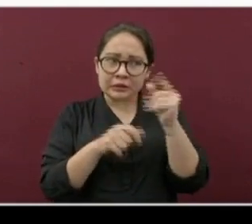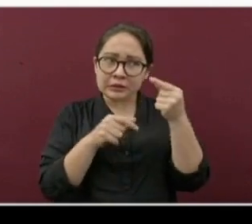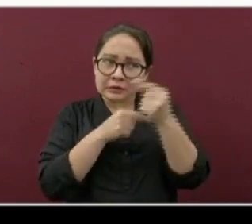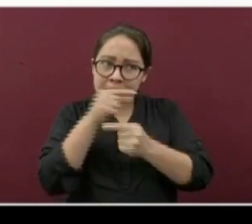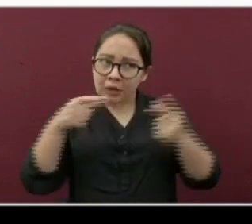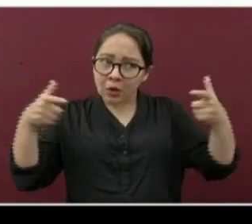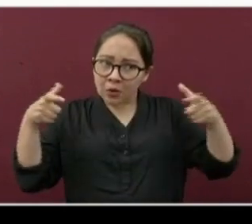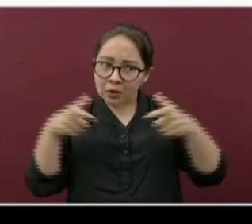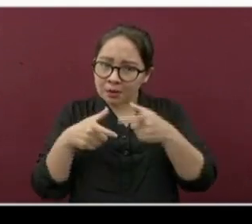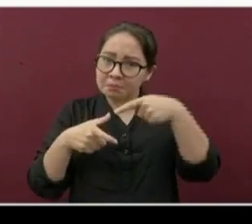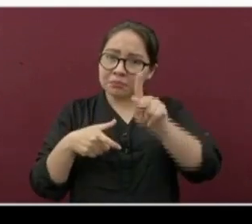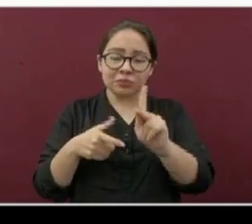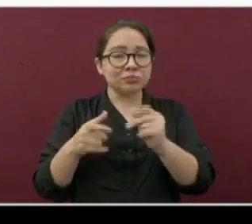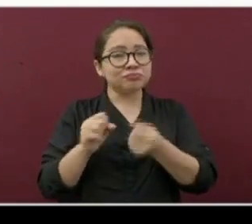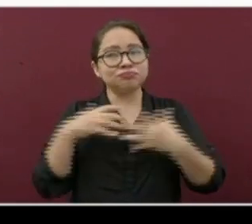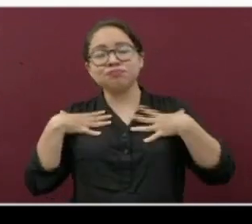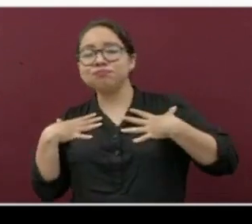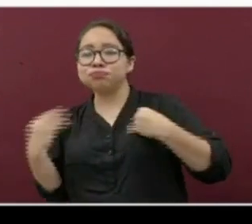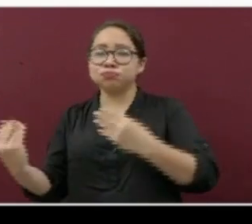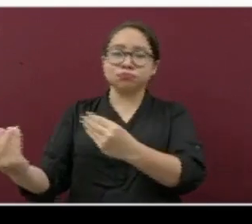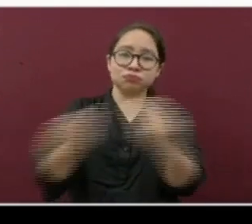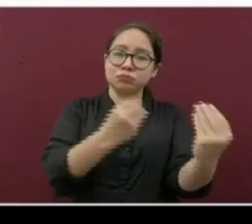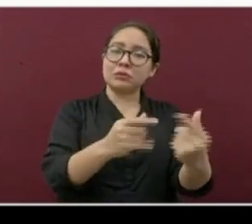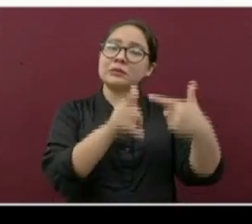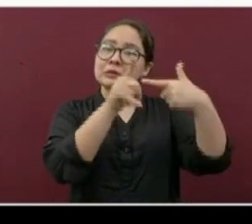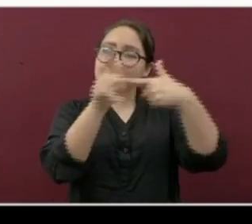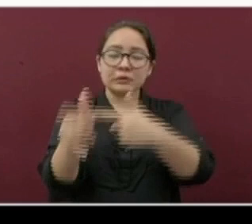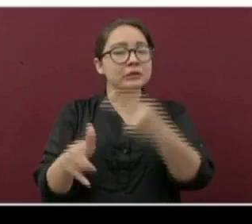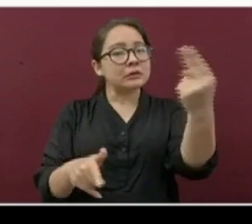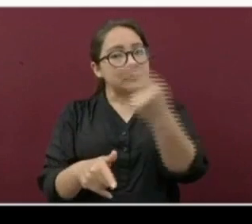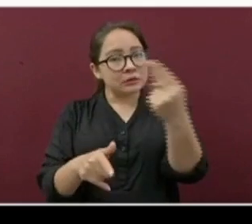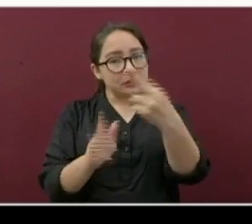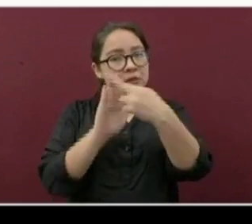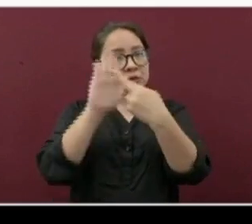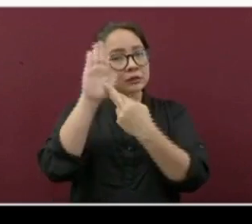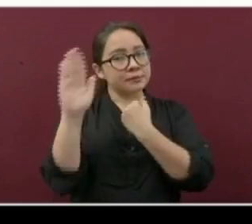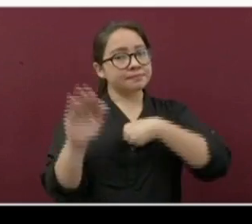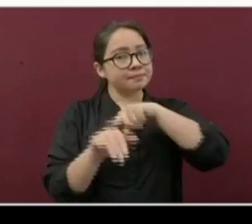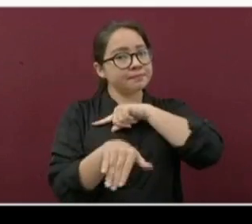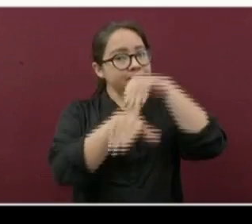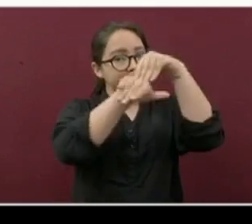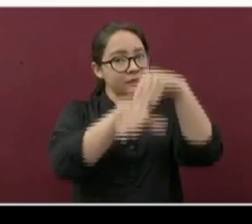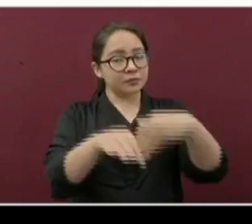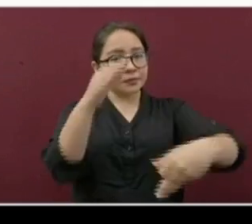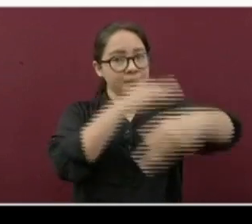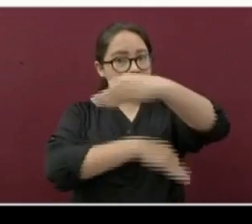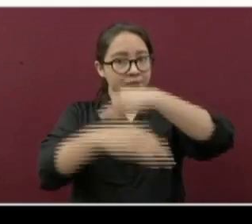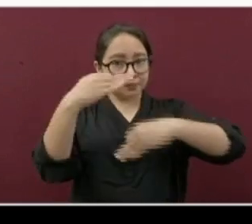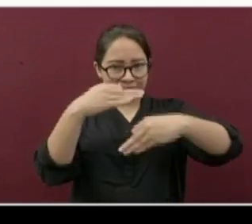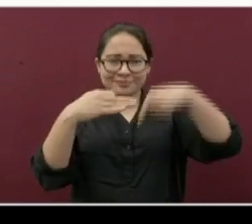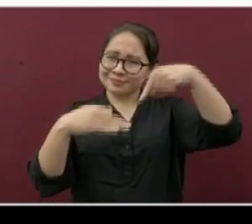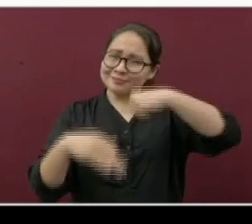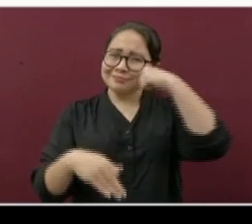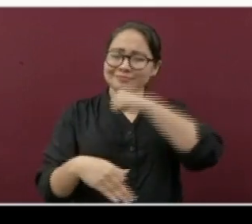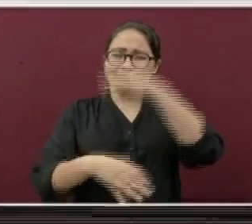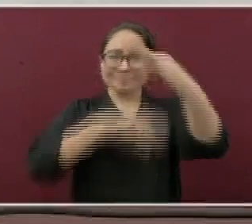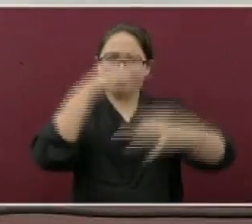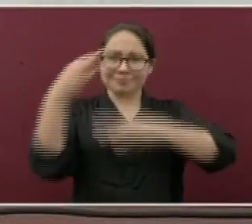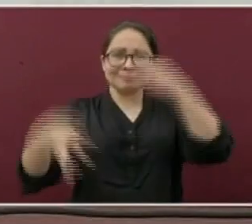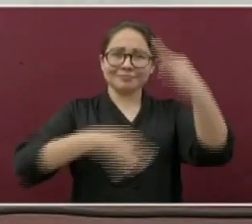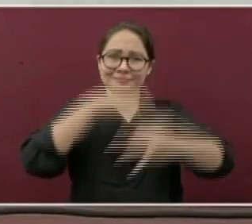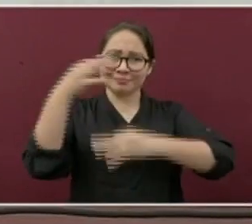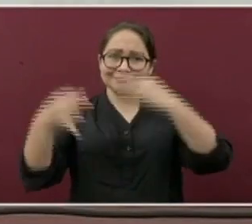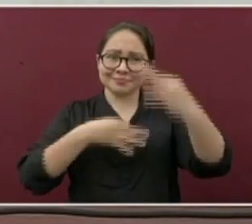transmisión continúa y por lo tanto debemos seguir con las medidas de protección básicas tan difundidas en este espacio.